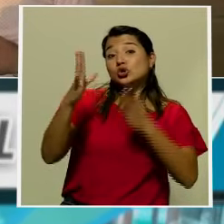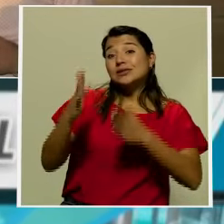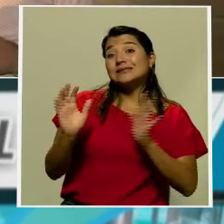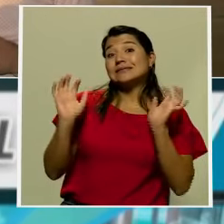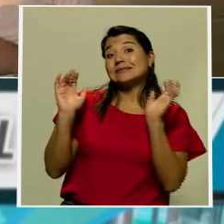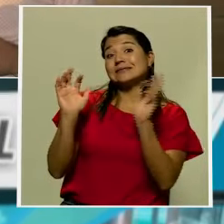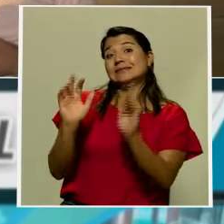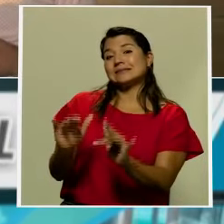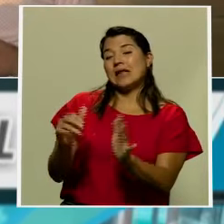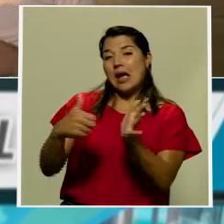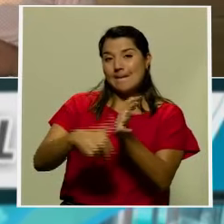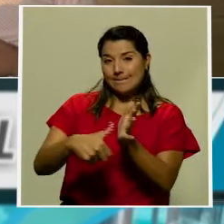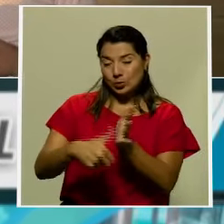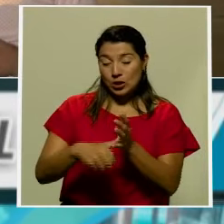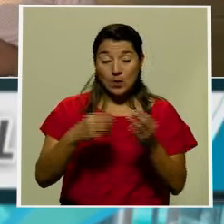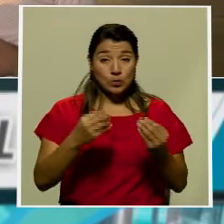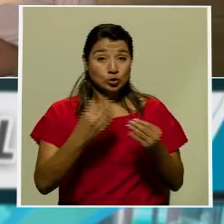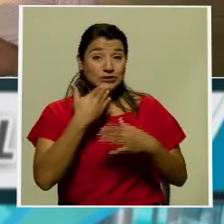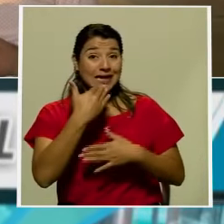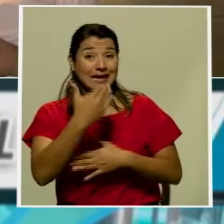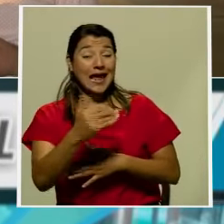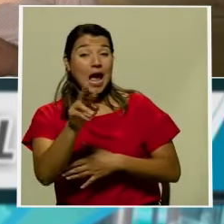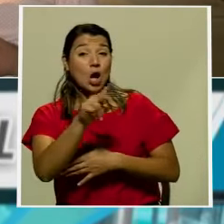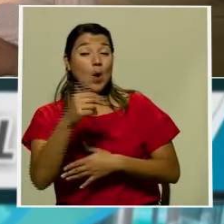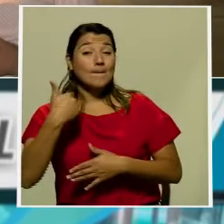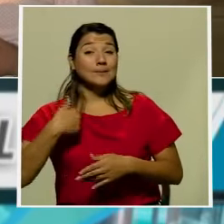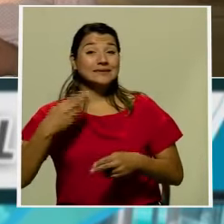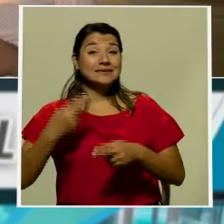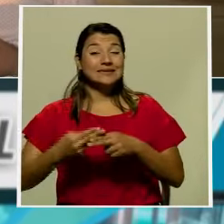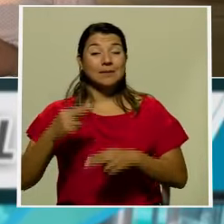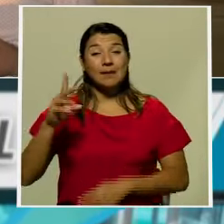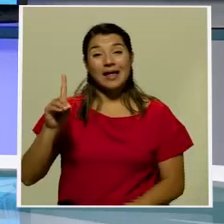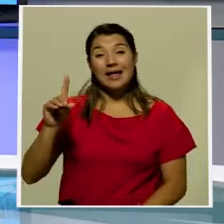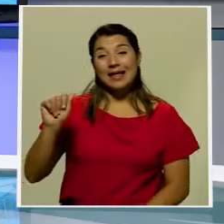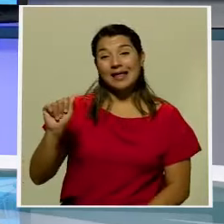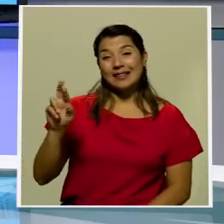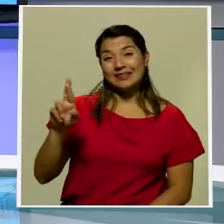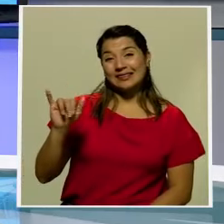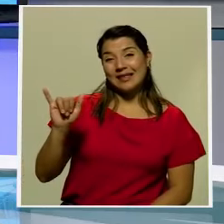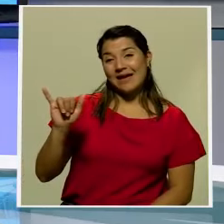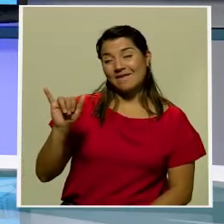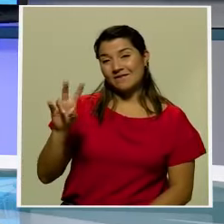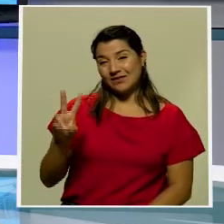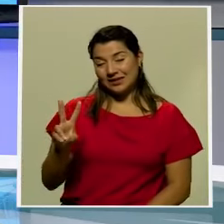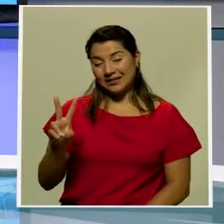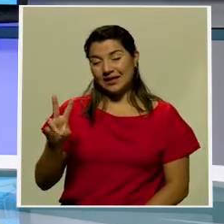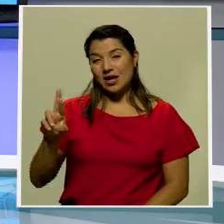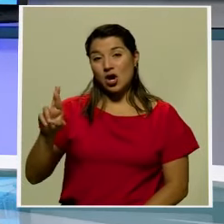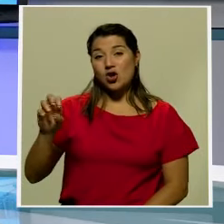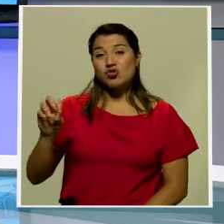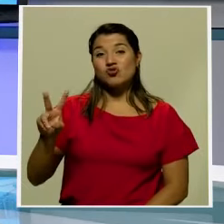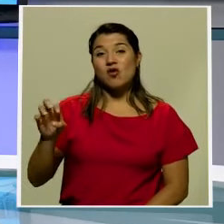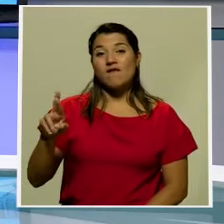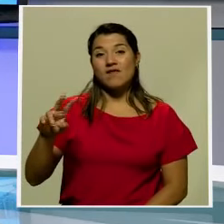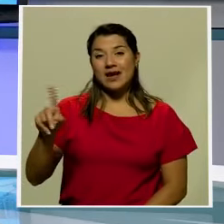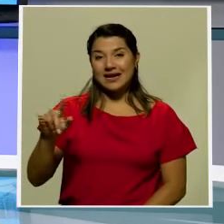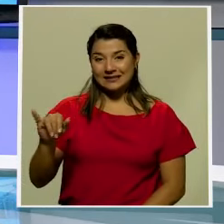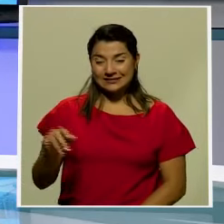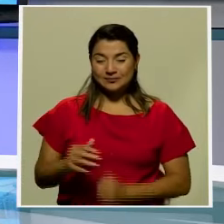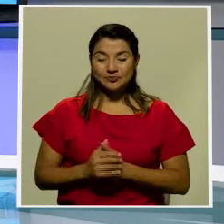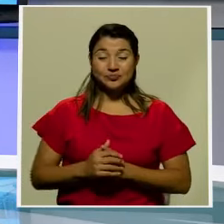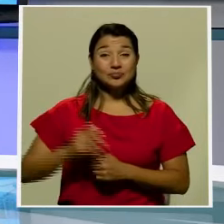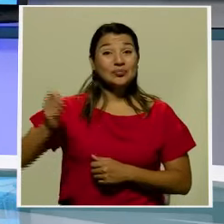Muchísimas gracias a nuestro compañero David Robertsi El Tribunal de Apelación de